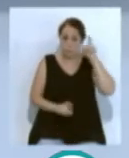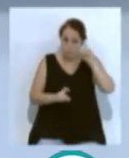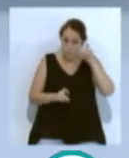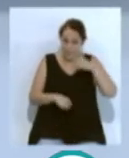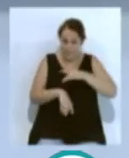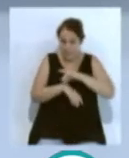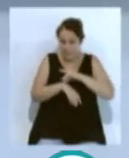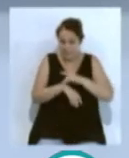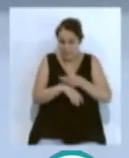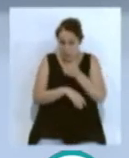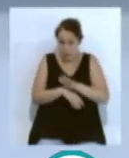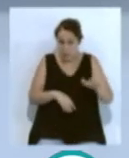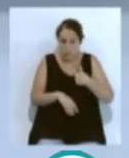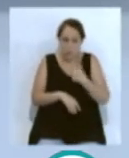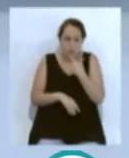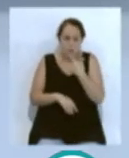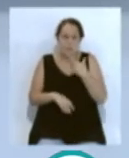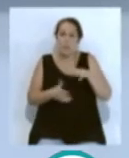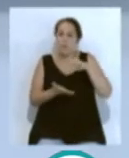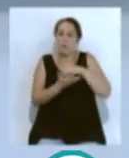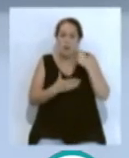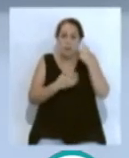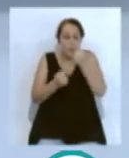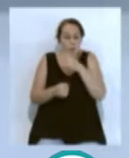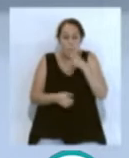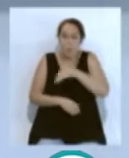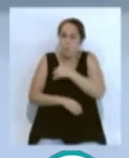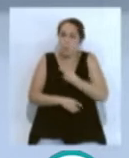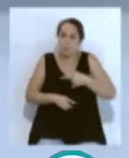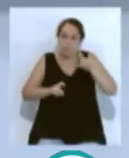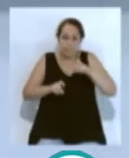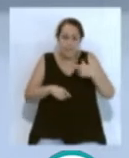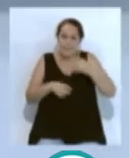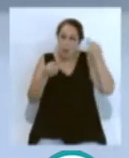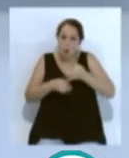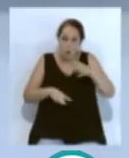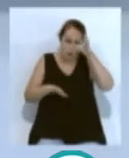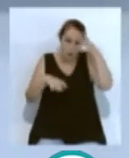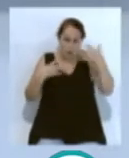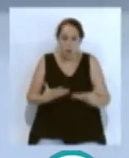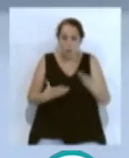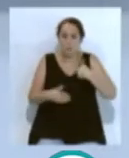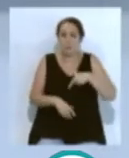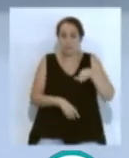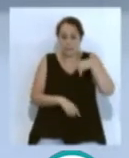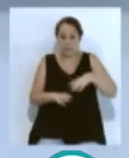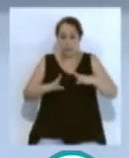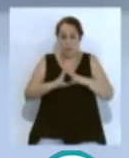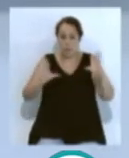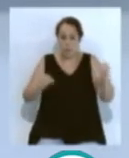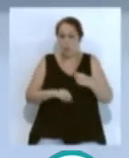primaria prevenen el colapso de los centros de salud ante el inicio del curso escolar. asociación que aglutina estos especialistas en Andalucía